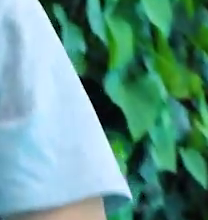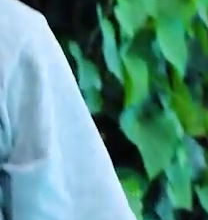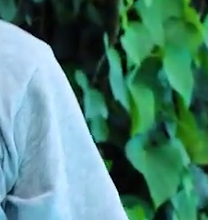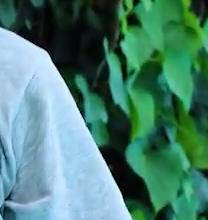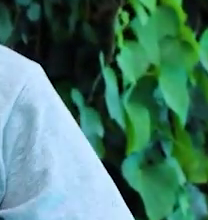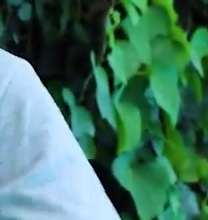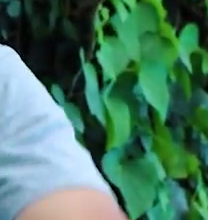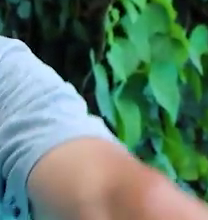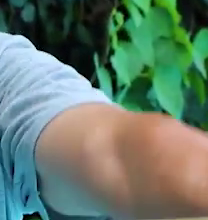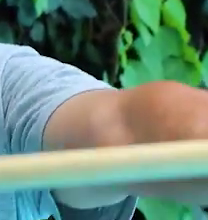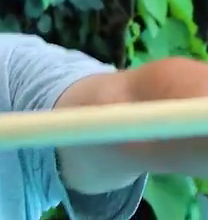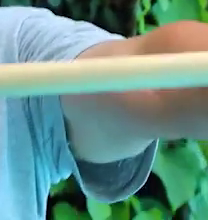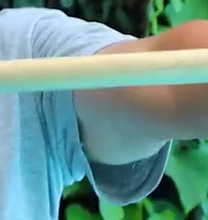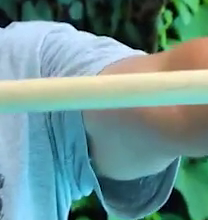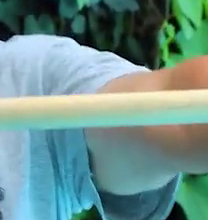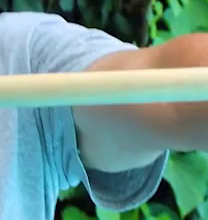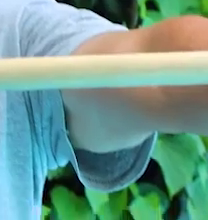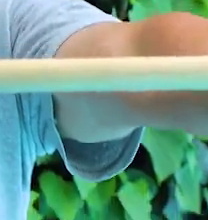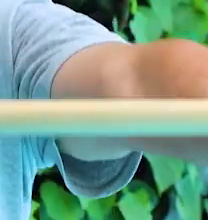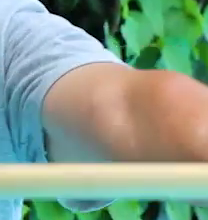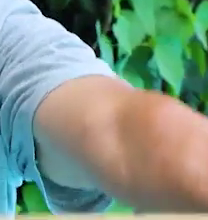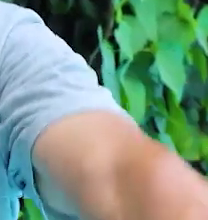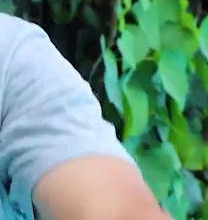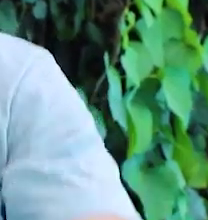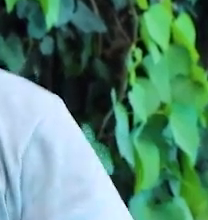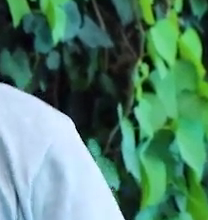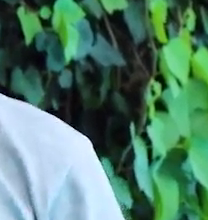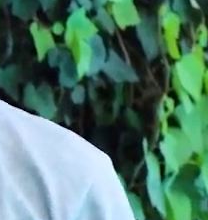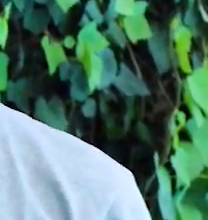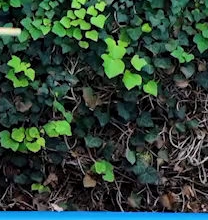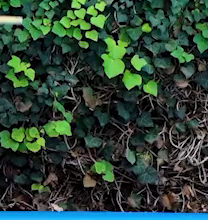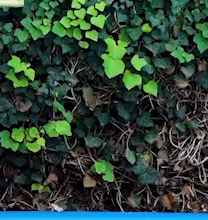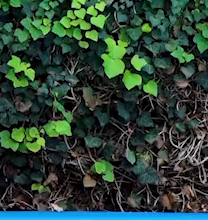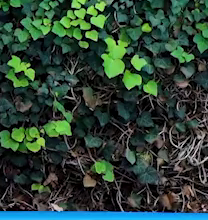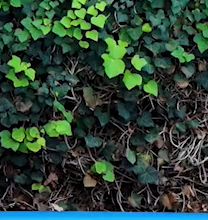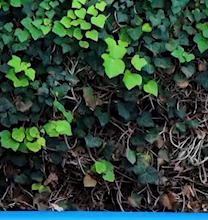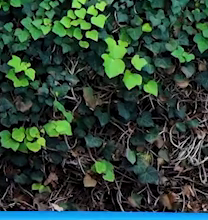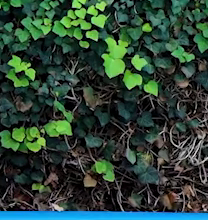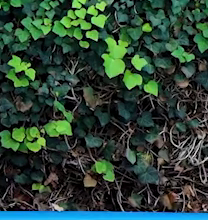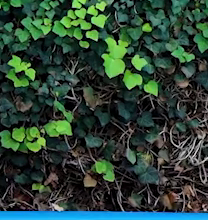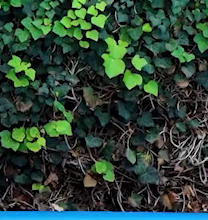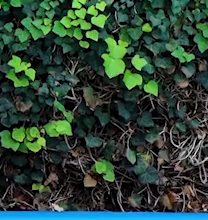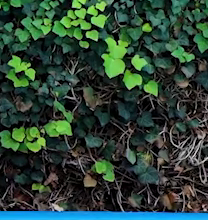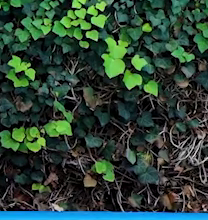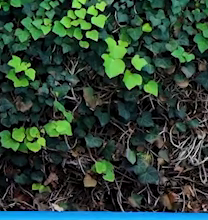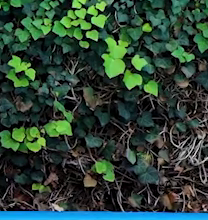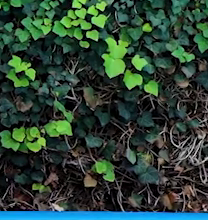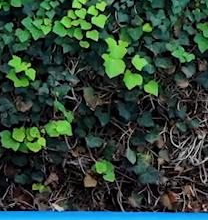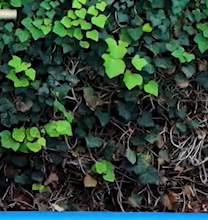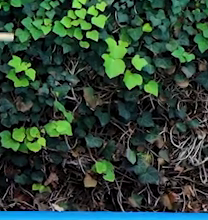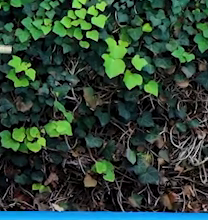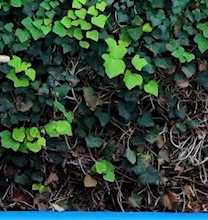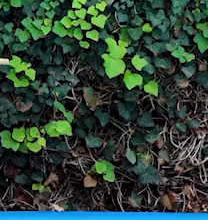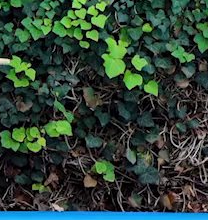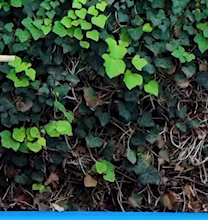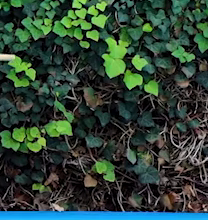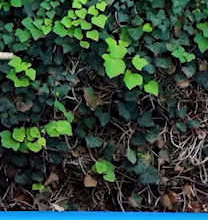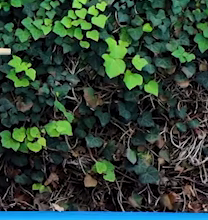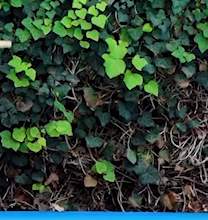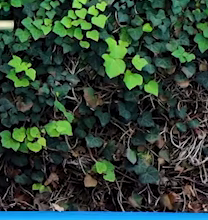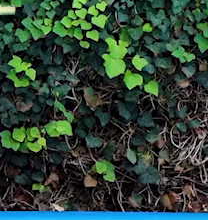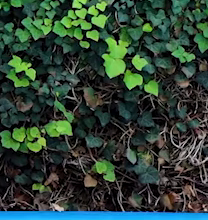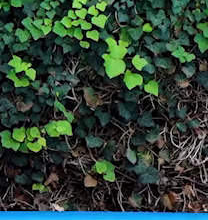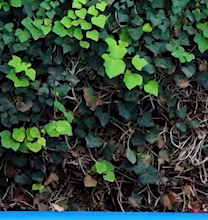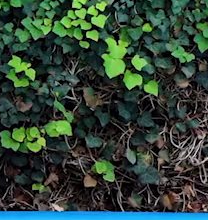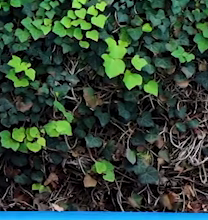Muy bien. Ahí está bien, perfecto. Elevamos brazos. Uno.